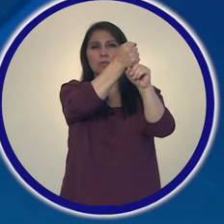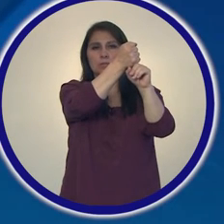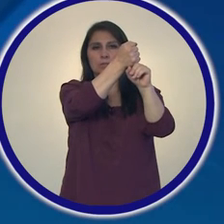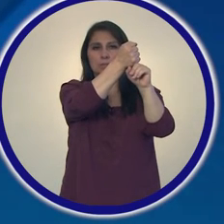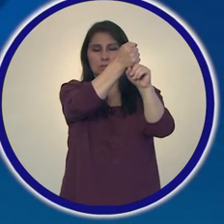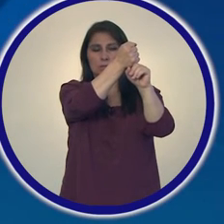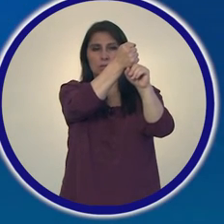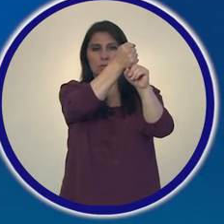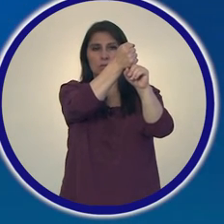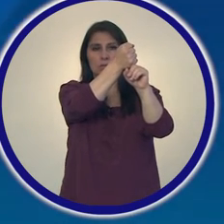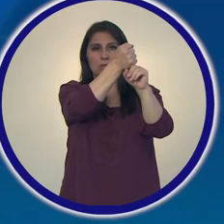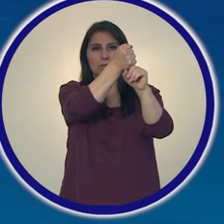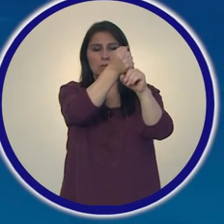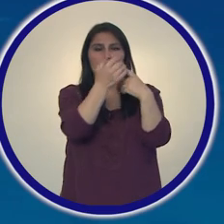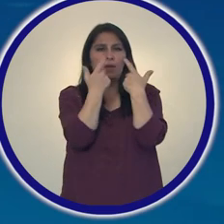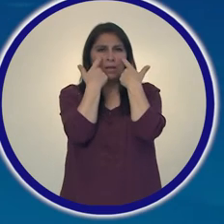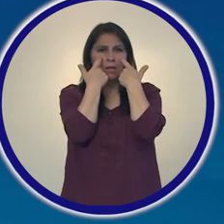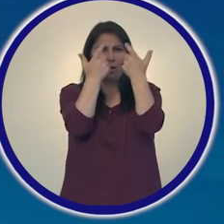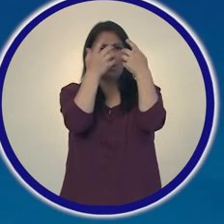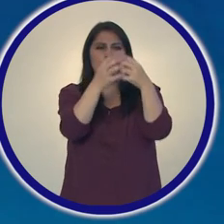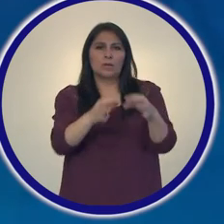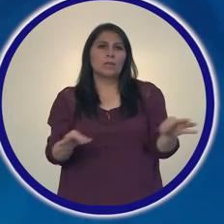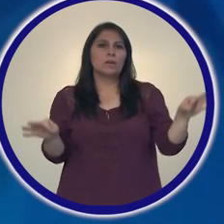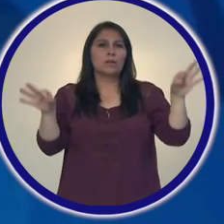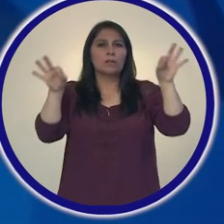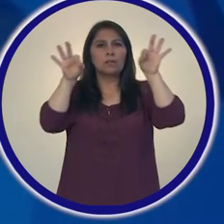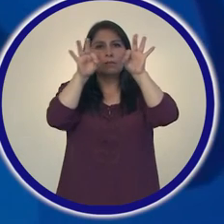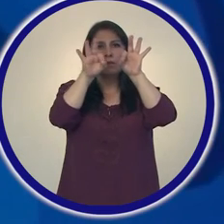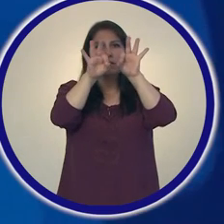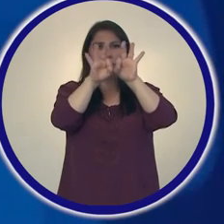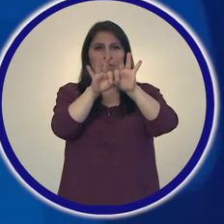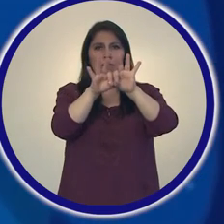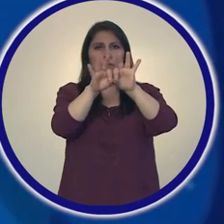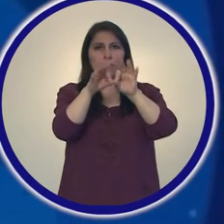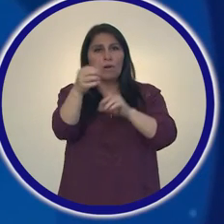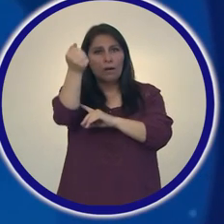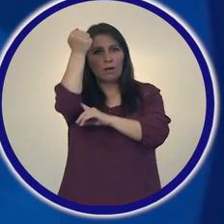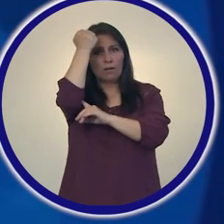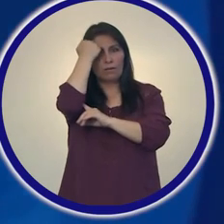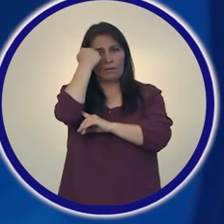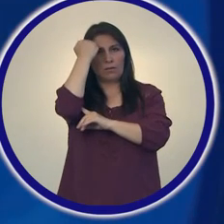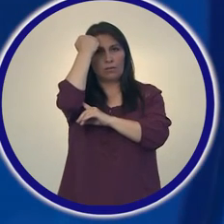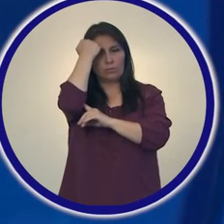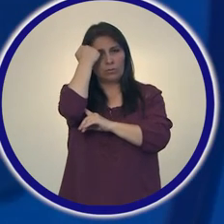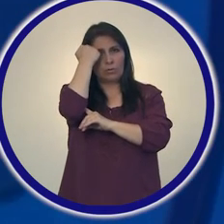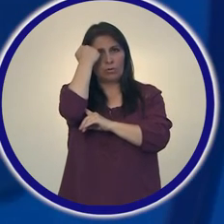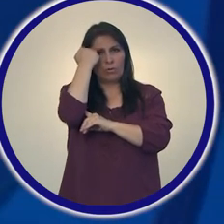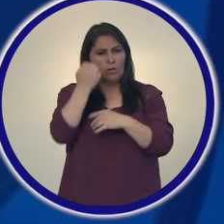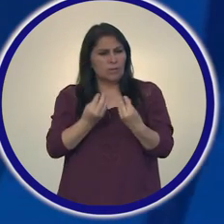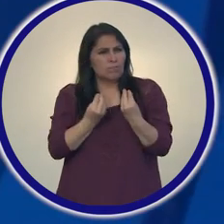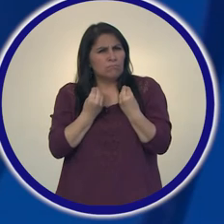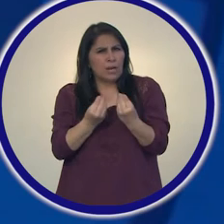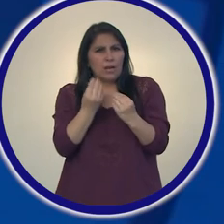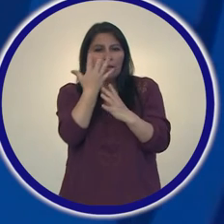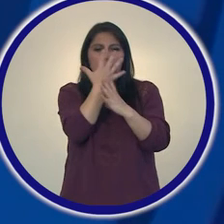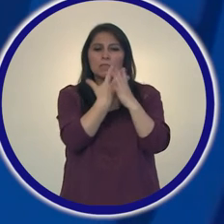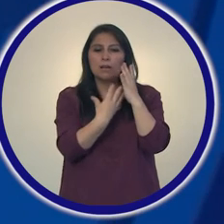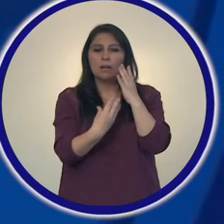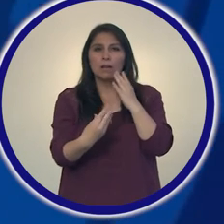conquistar la gloria de ser maestros